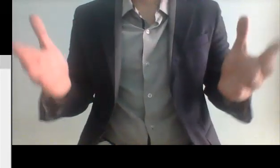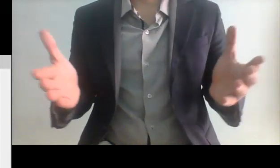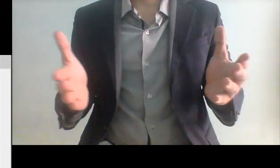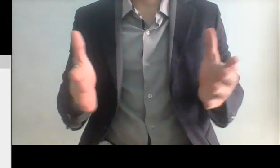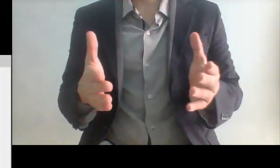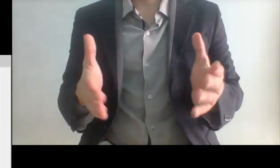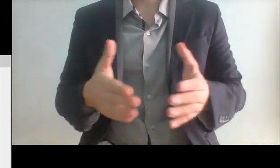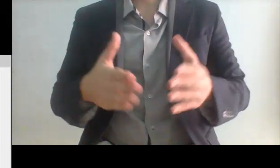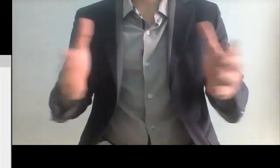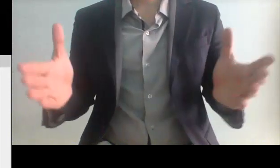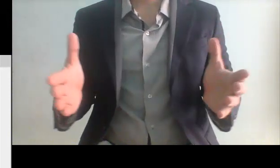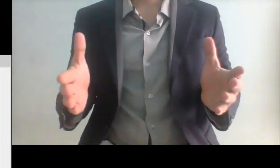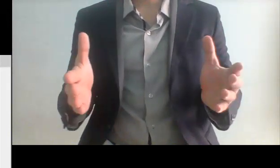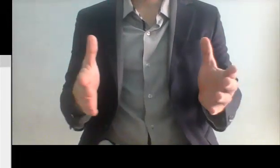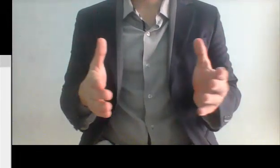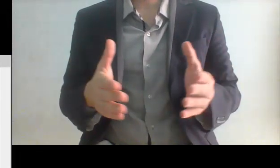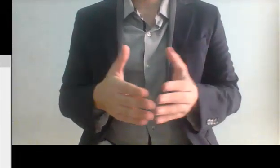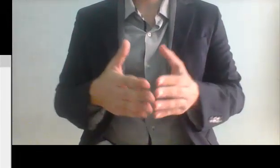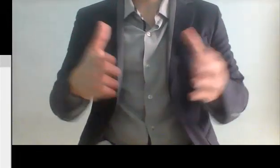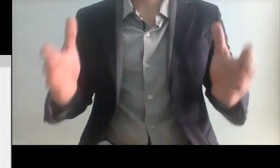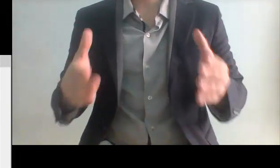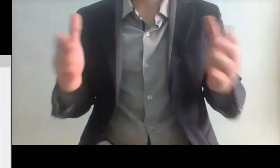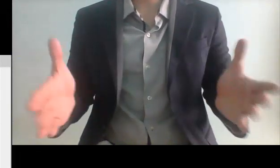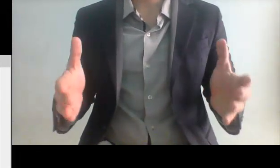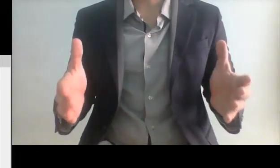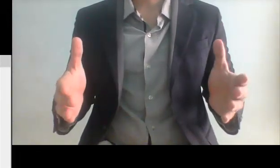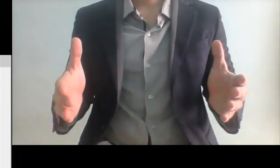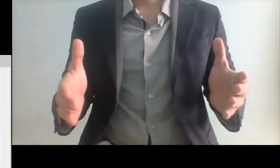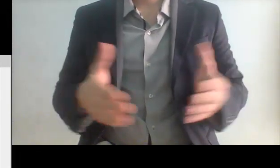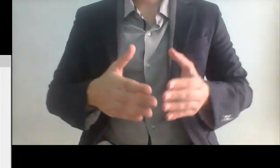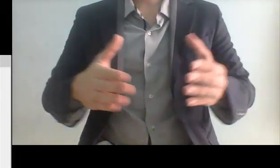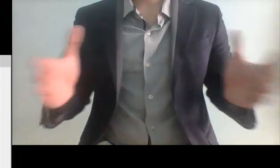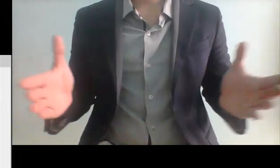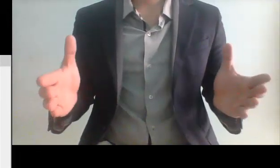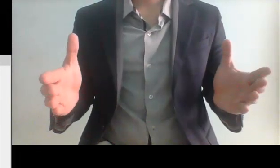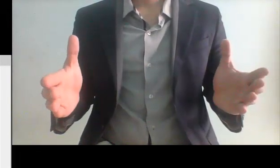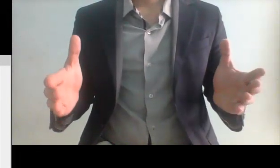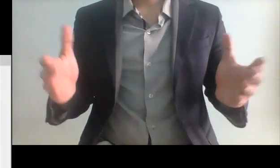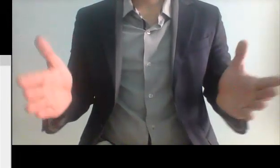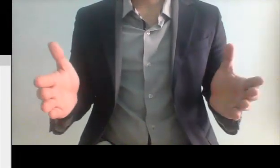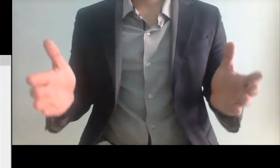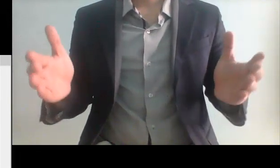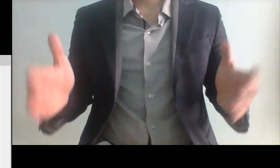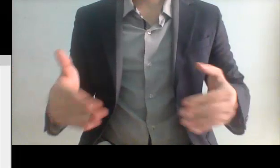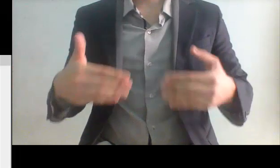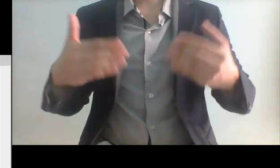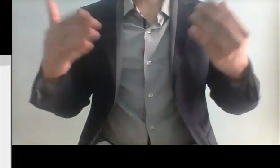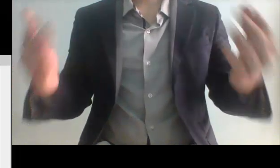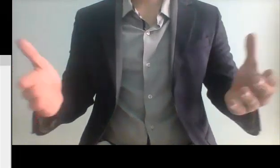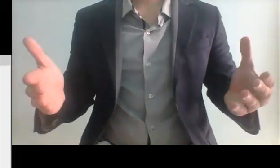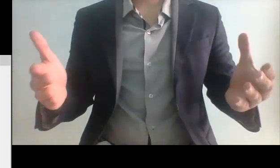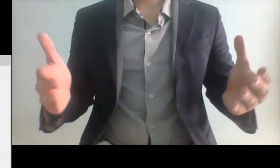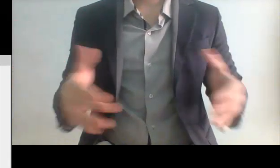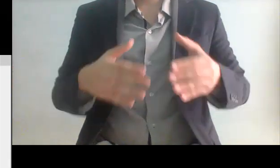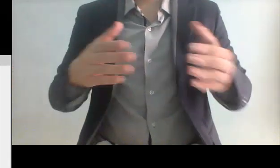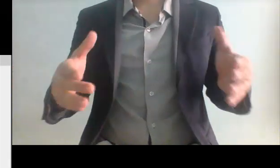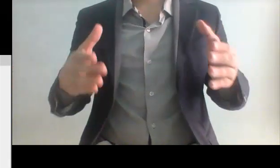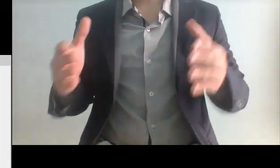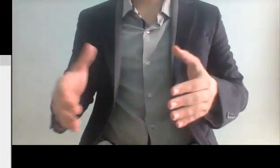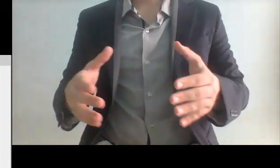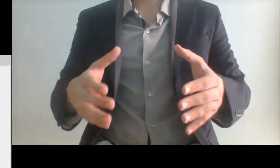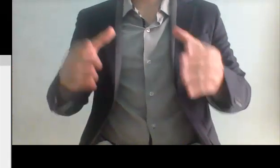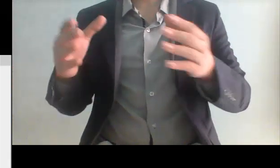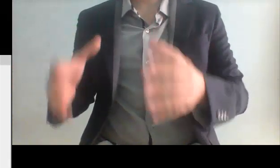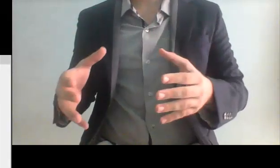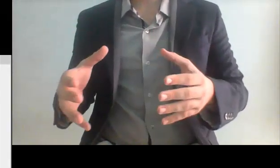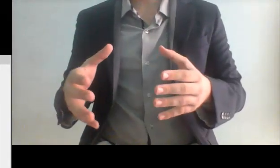lo que el presidente Peña Nieto quería en ese momento la reforma energética lo sacaron a lo güey ¿y por qué? porque querían quebrar Pemex y querían